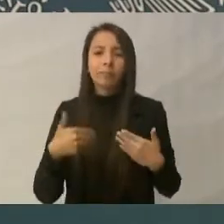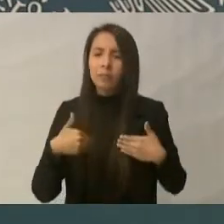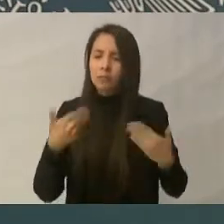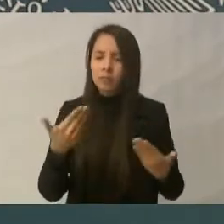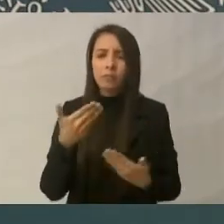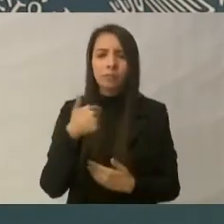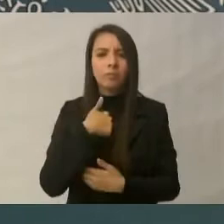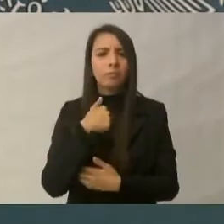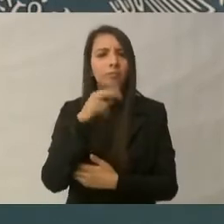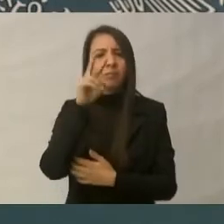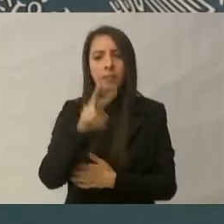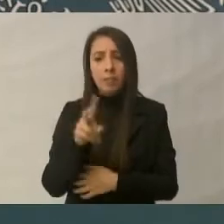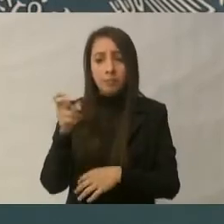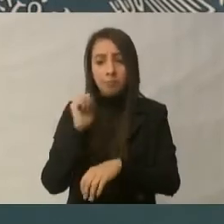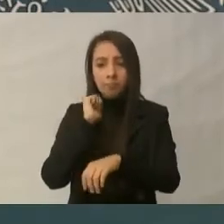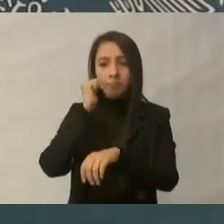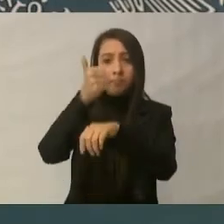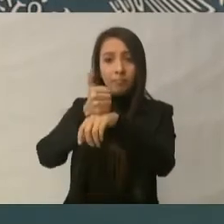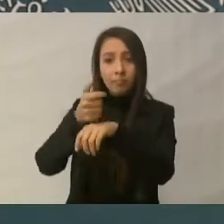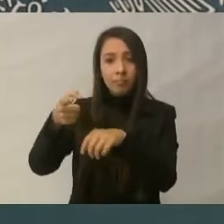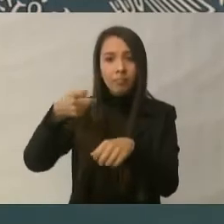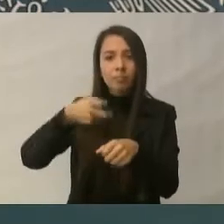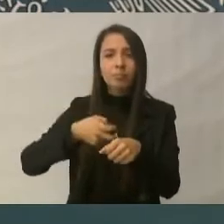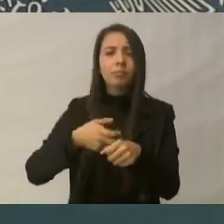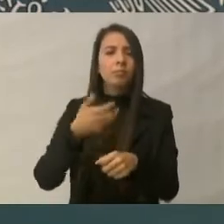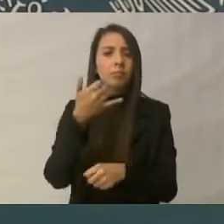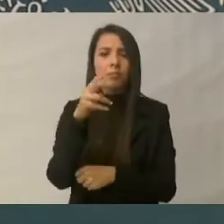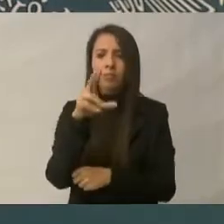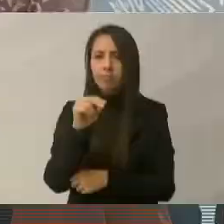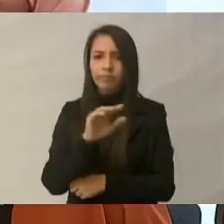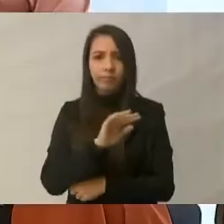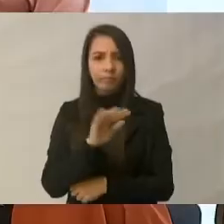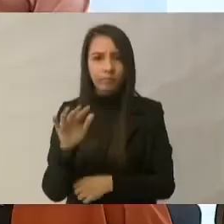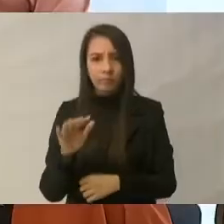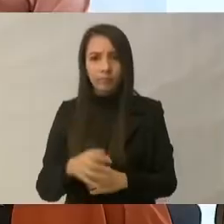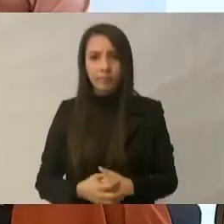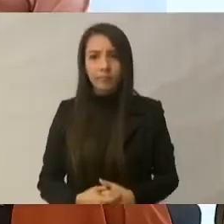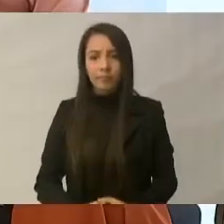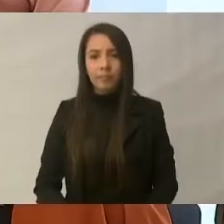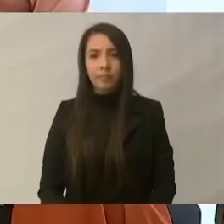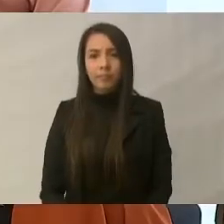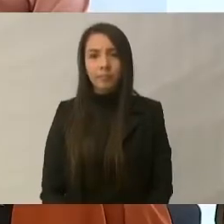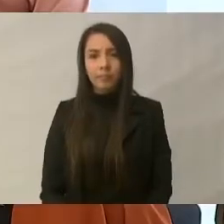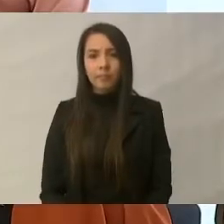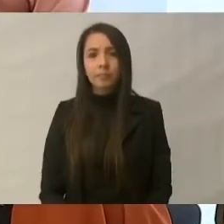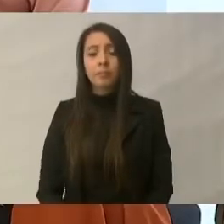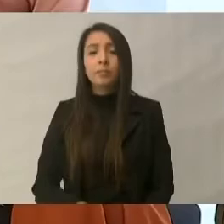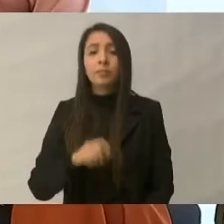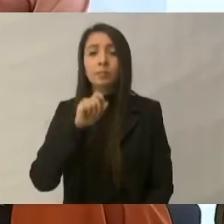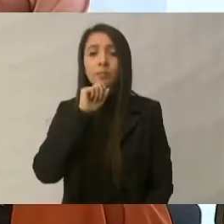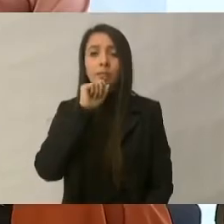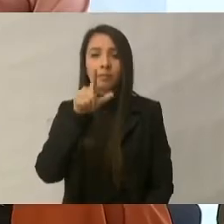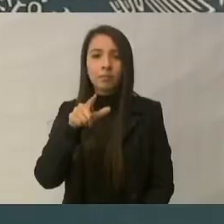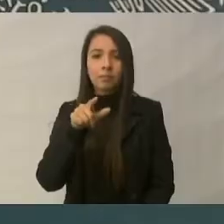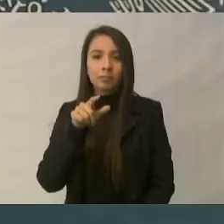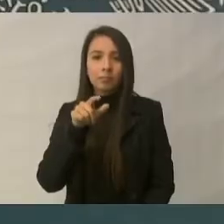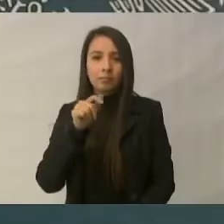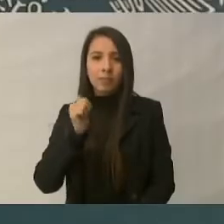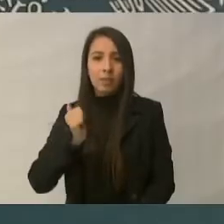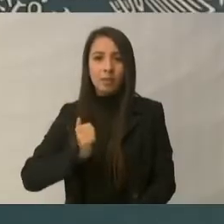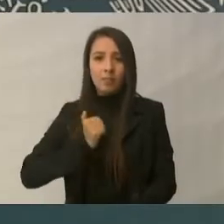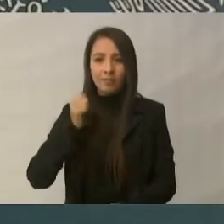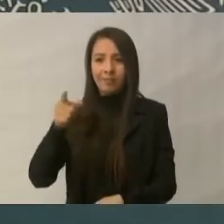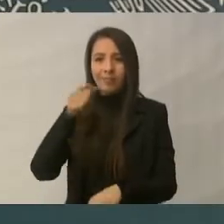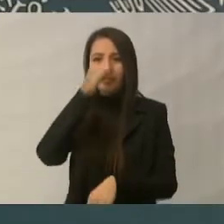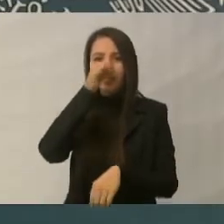a abrir. Y le pido al mismo tiempo a la Secretaria del Medio Ambiente